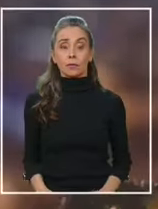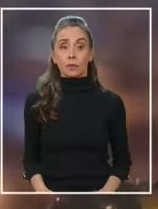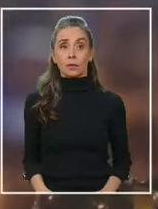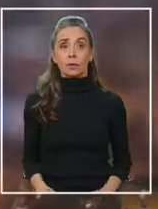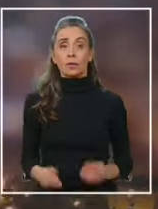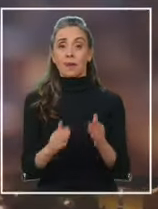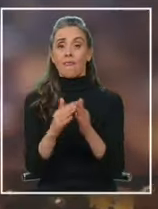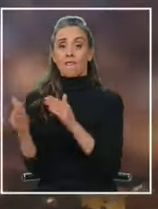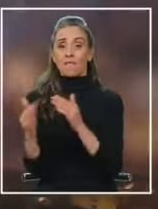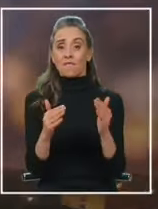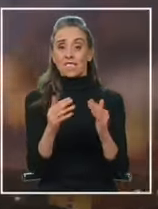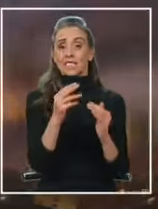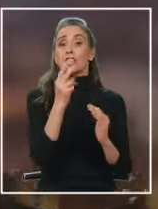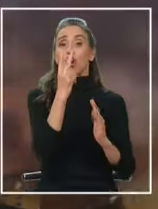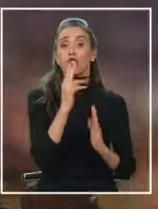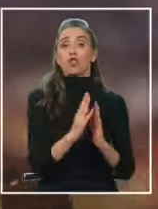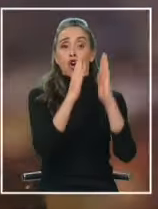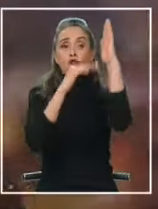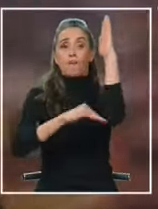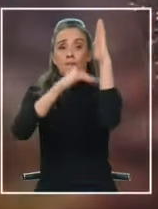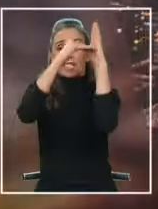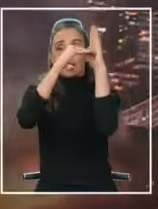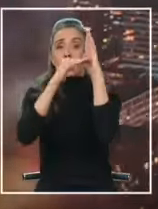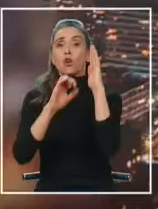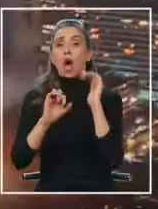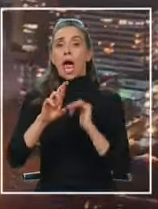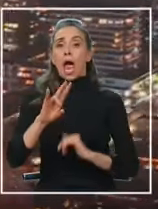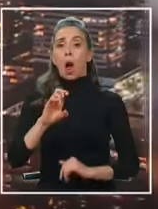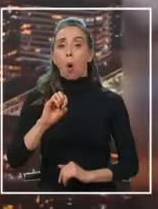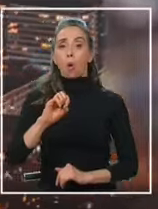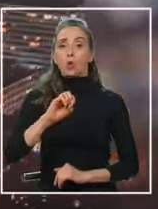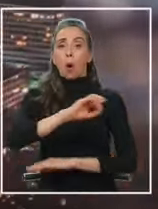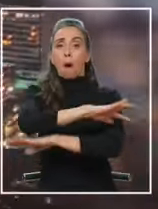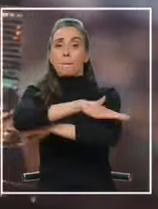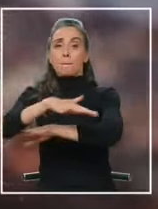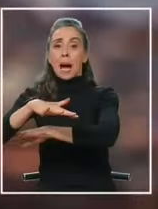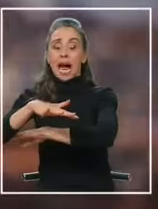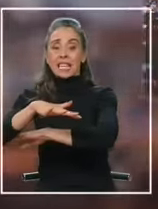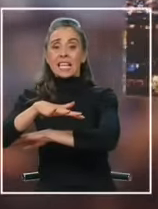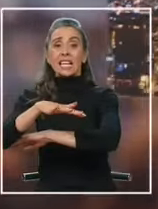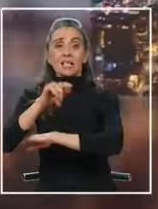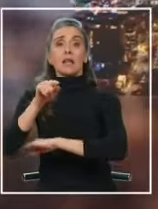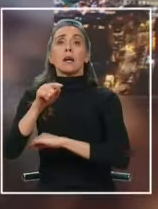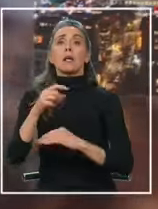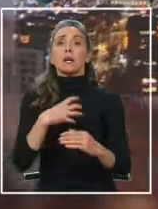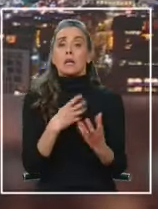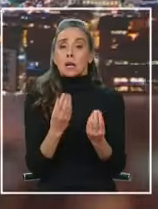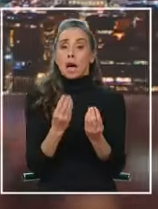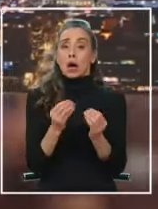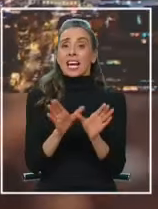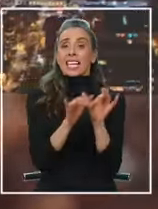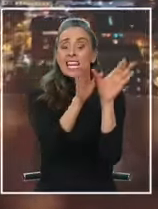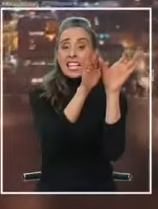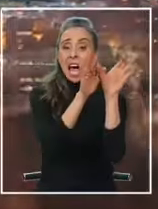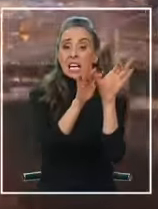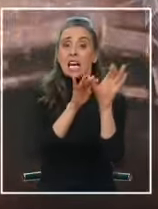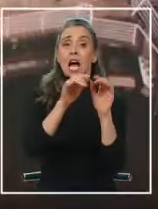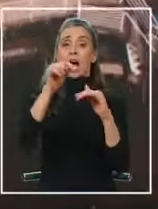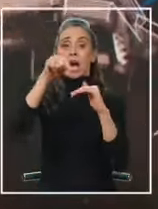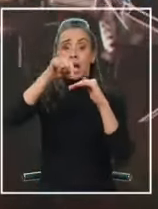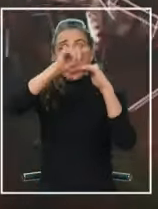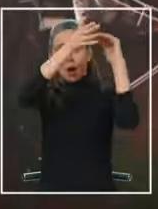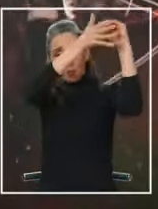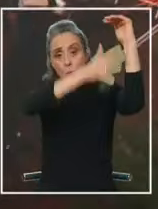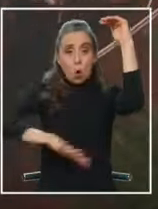Los vecinos de dos torres del proyecto Euromarina II de Reñaca están angustiados. Un socavón de 30 metros de profundidad los amenaza a